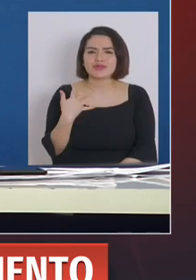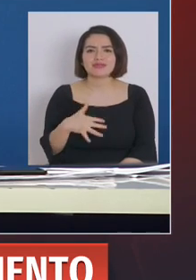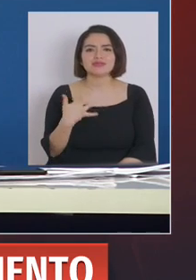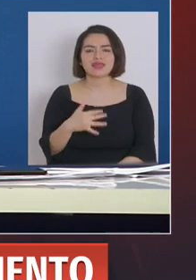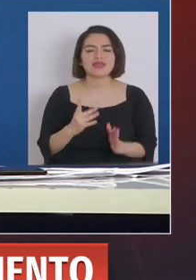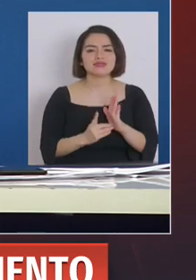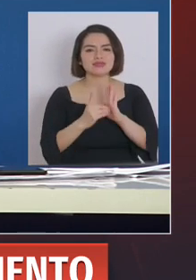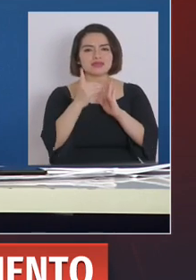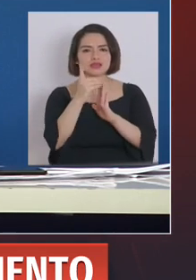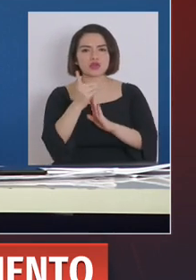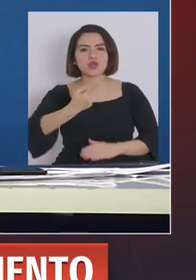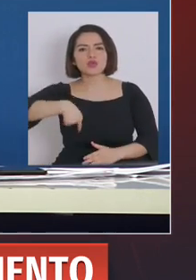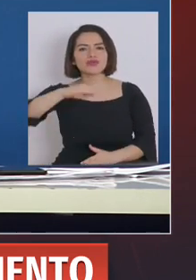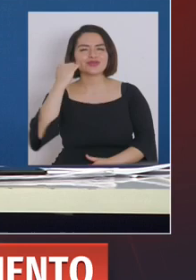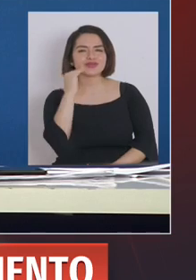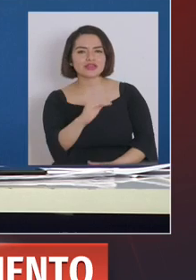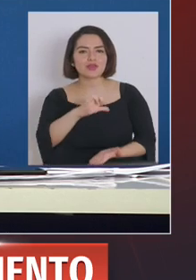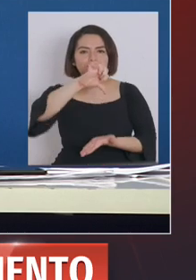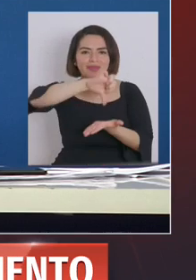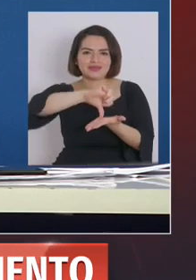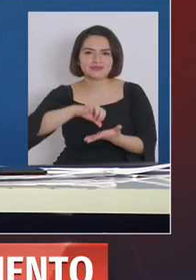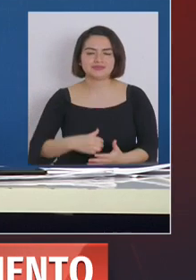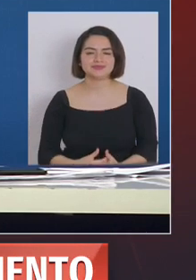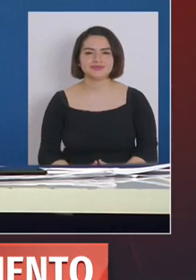desarrollo de nuestros niños y del país.